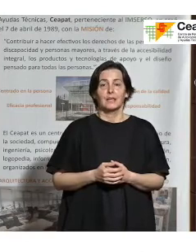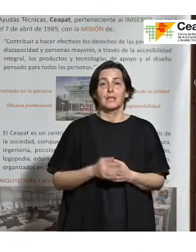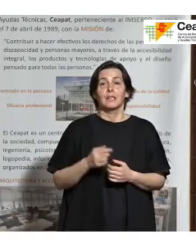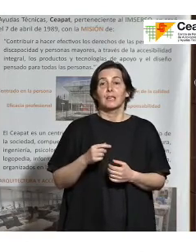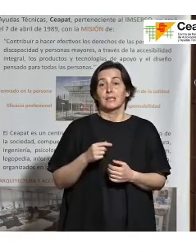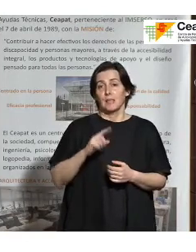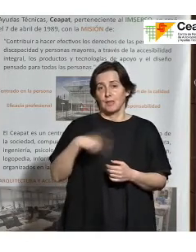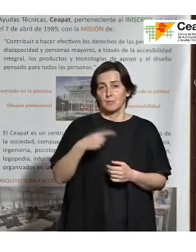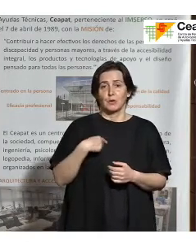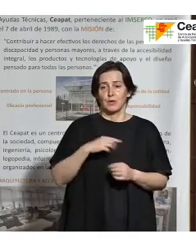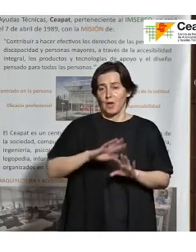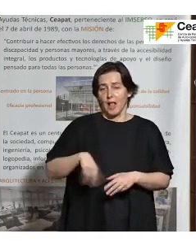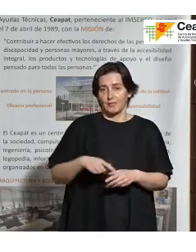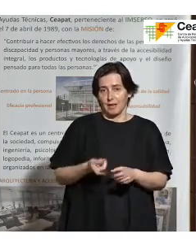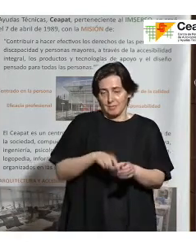palabra hasta el final.